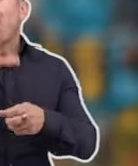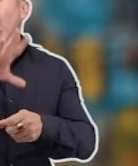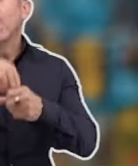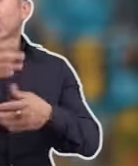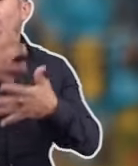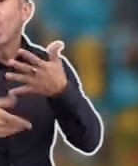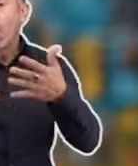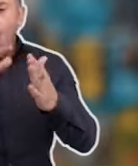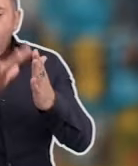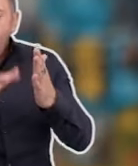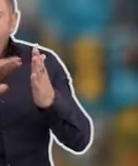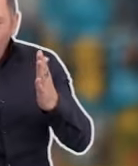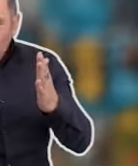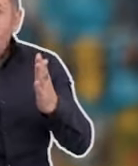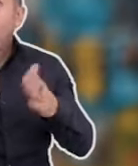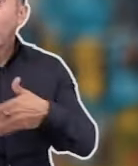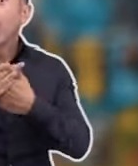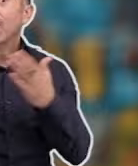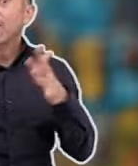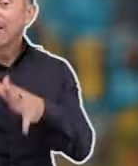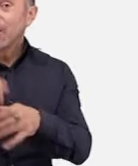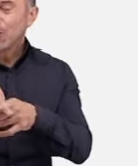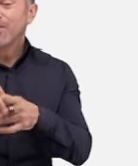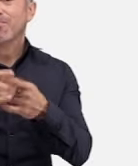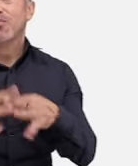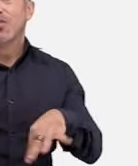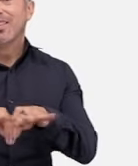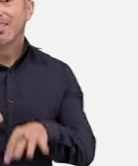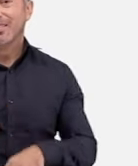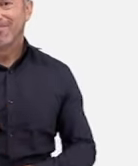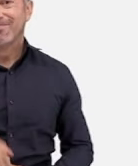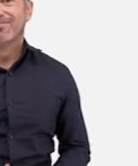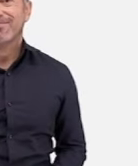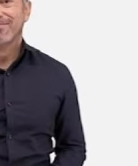en estas elecciones tu decisión es importante INE